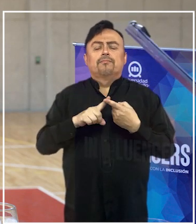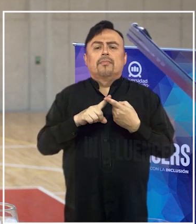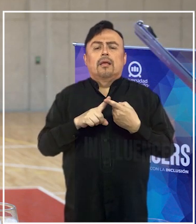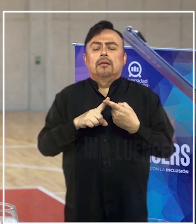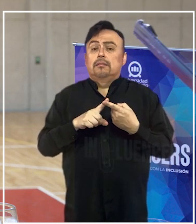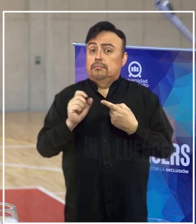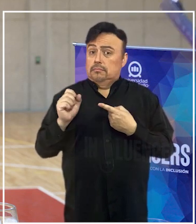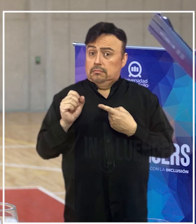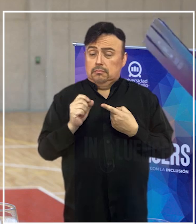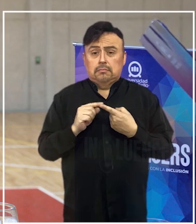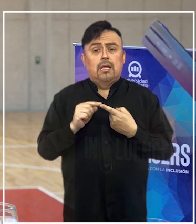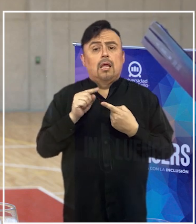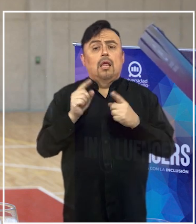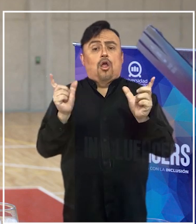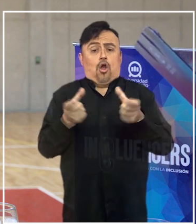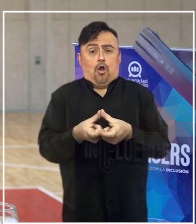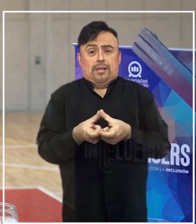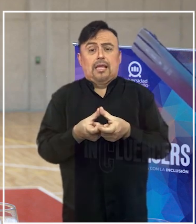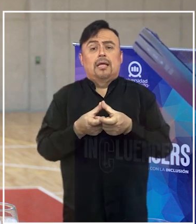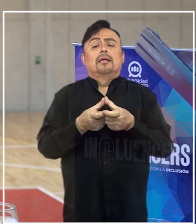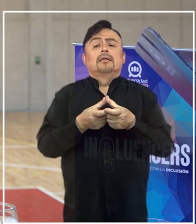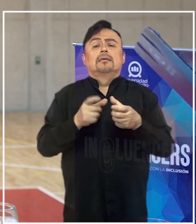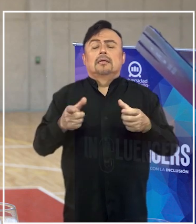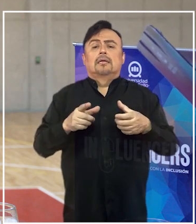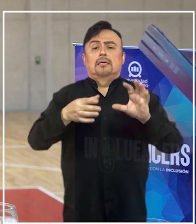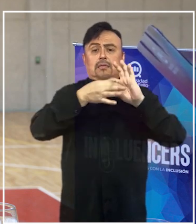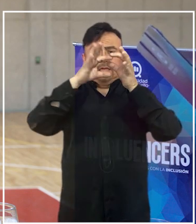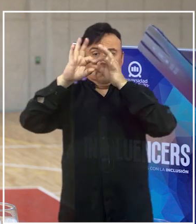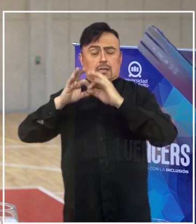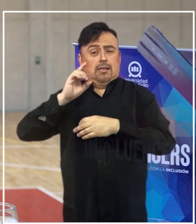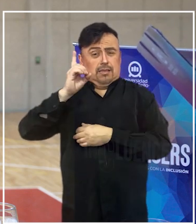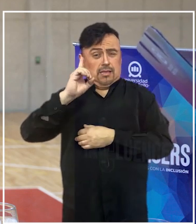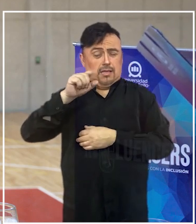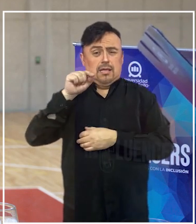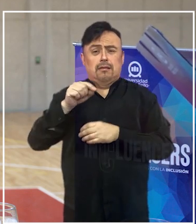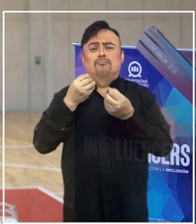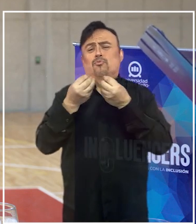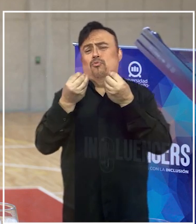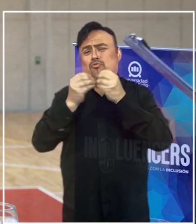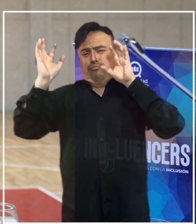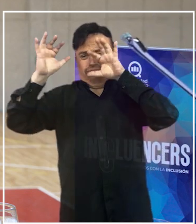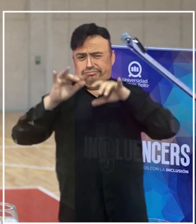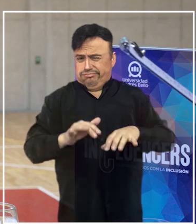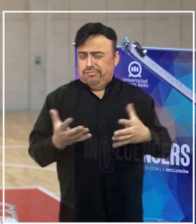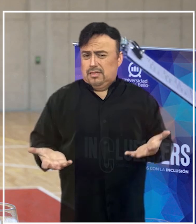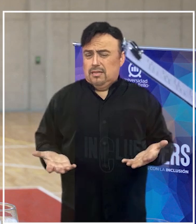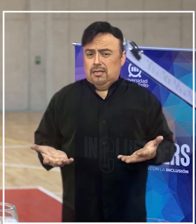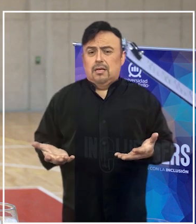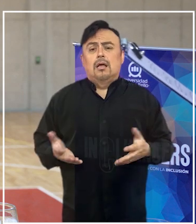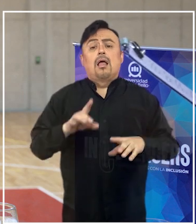Primero, el Comité Paralímpico recibe una gran cantidad de disciplinas. Algunas,